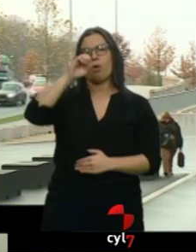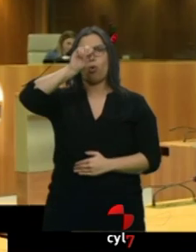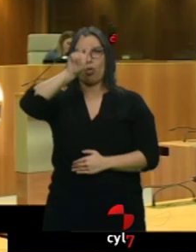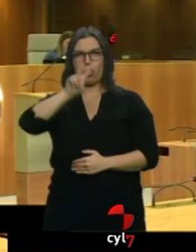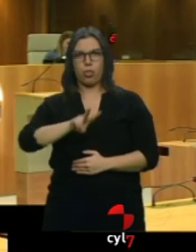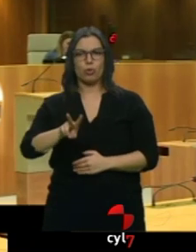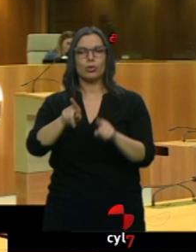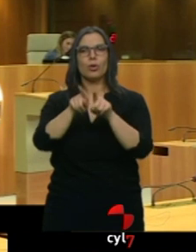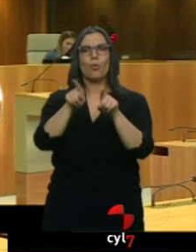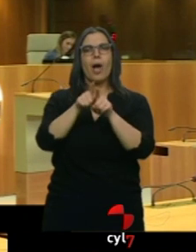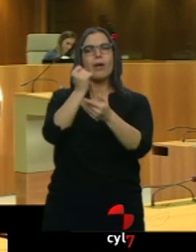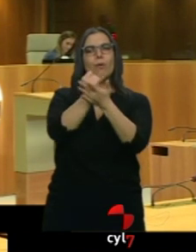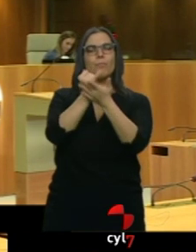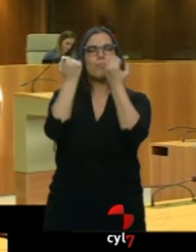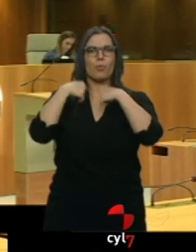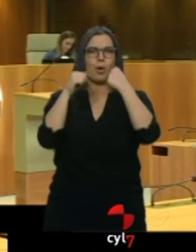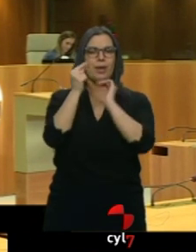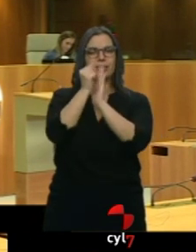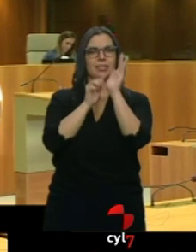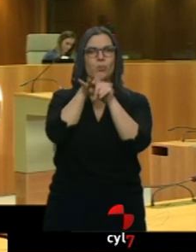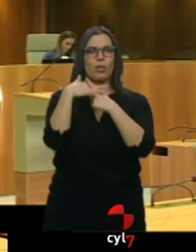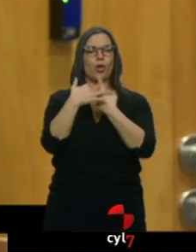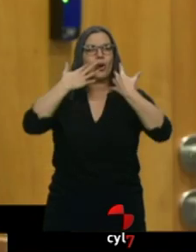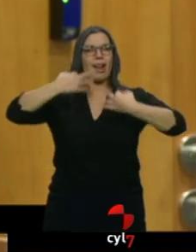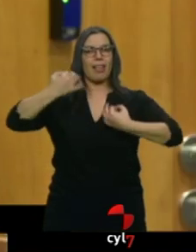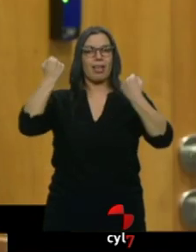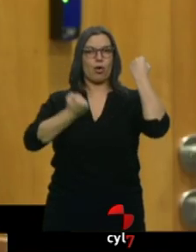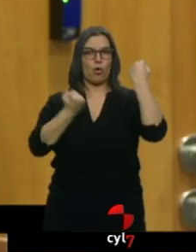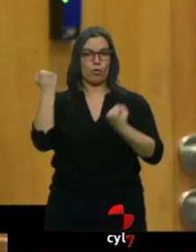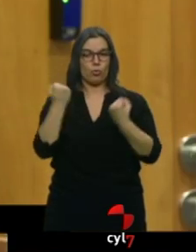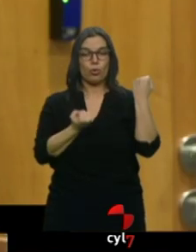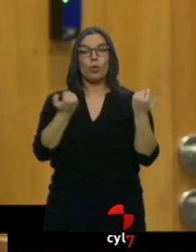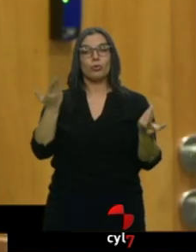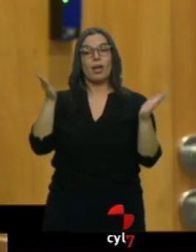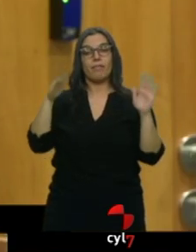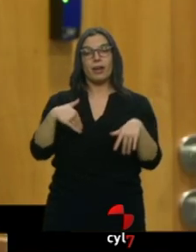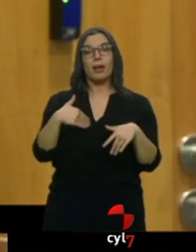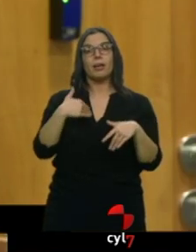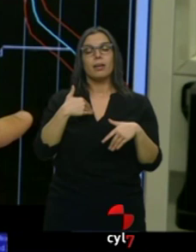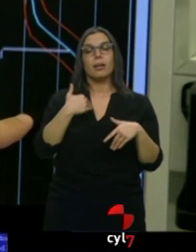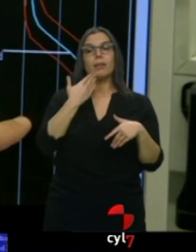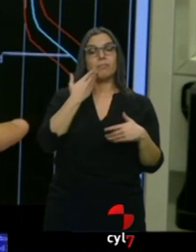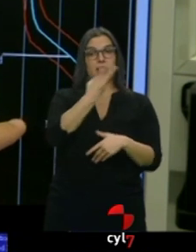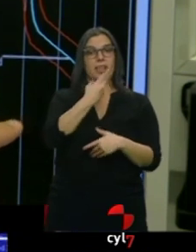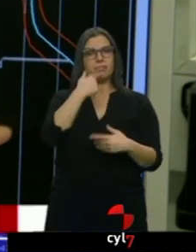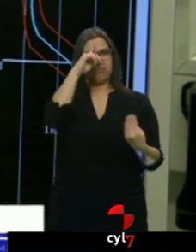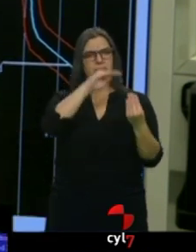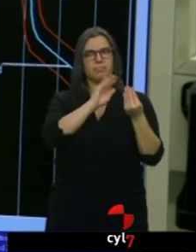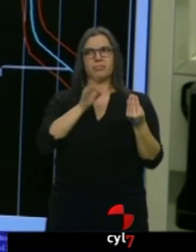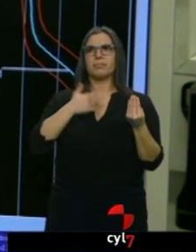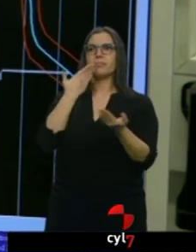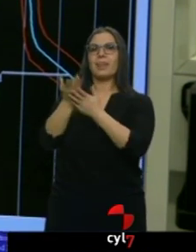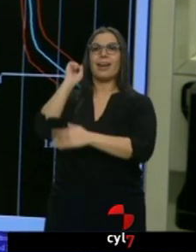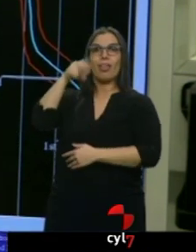reales de conducción. Considera, como pedían las ciudades, que la Comisión no puede aplicar coeficientes de corrección a la norma básica.